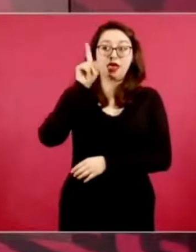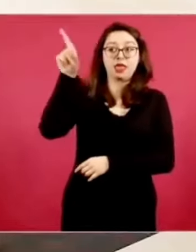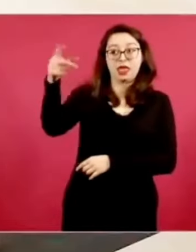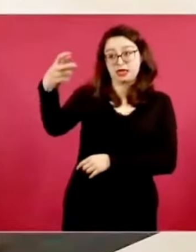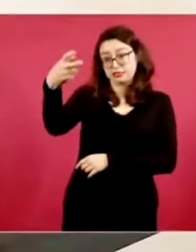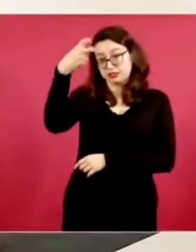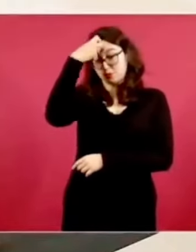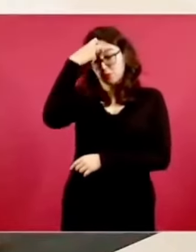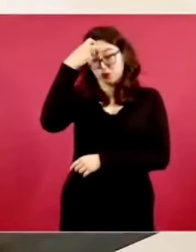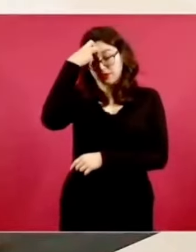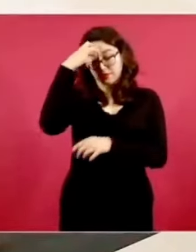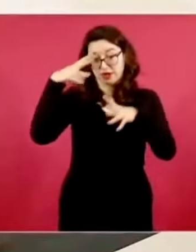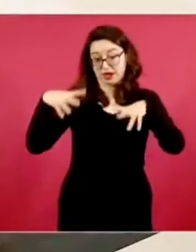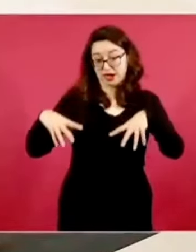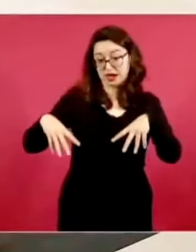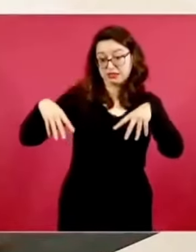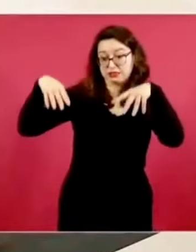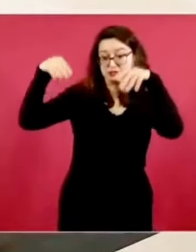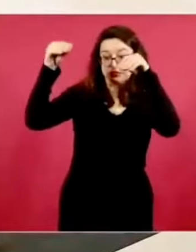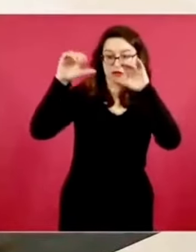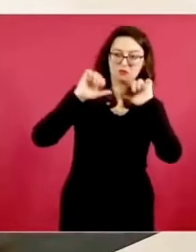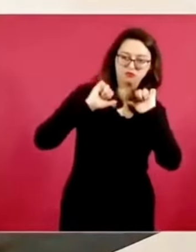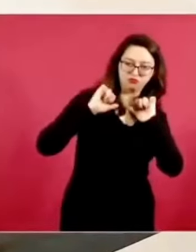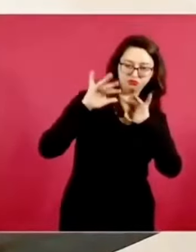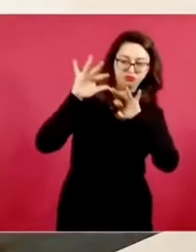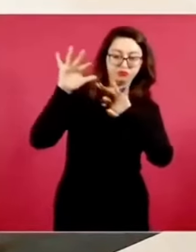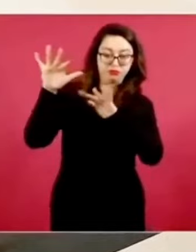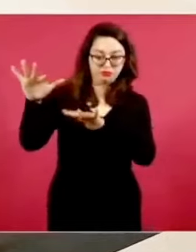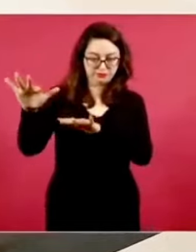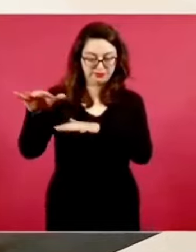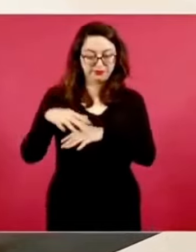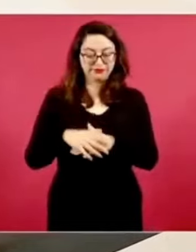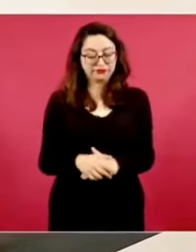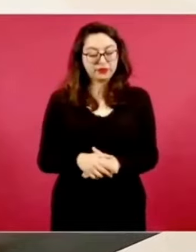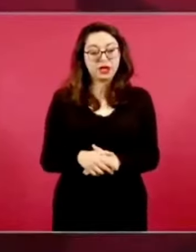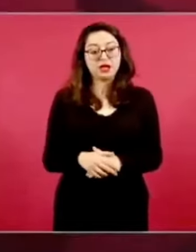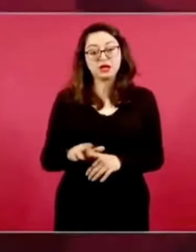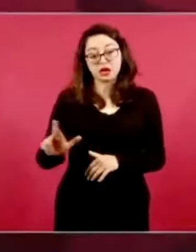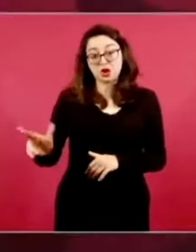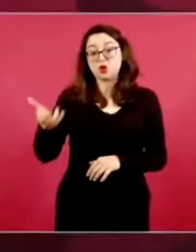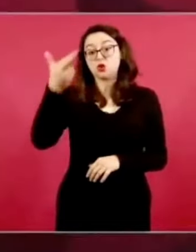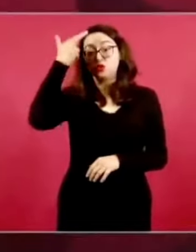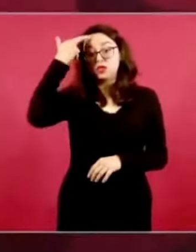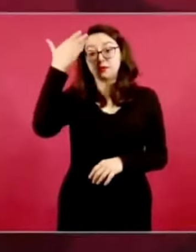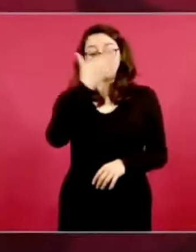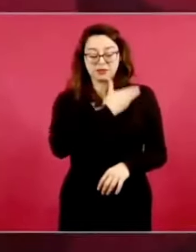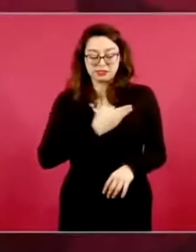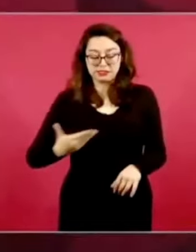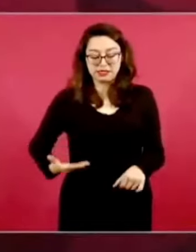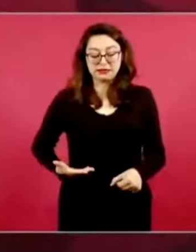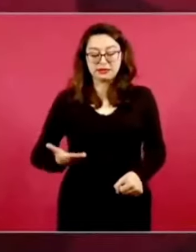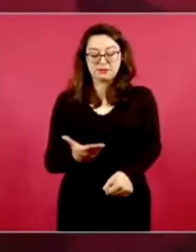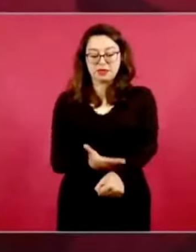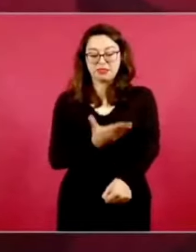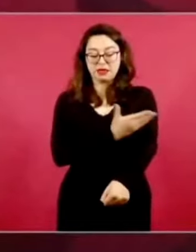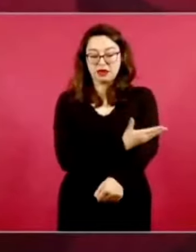leyó un texto del presidente Madero, en donde ya él hablaba